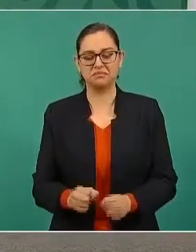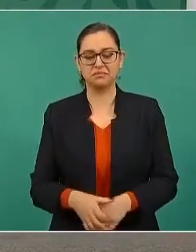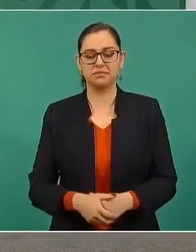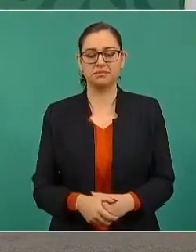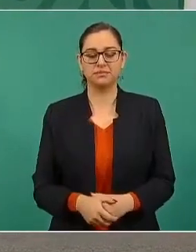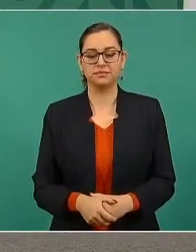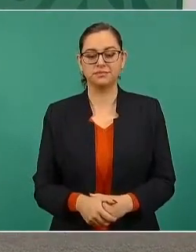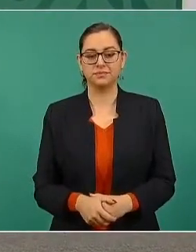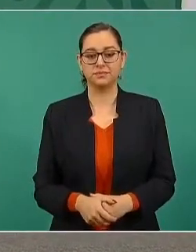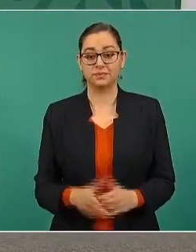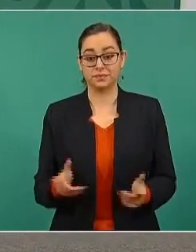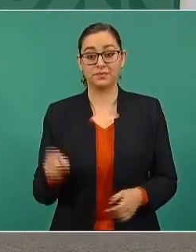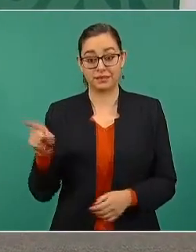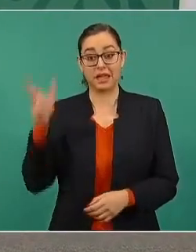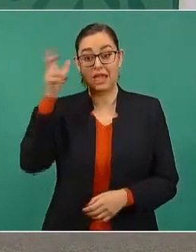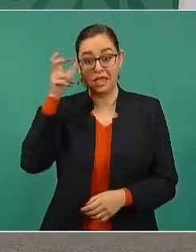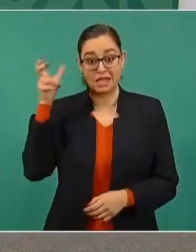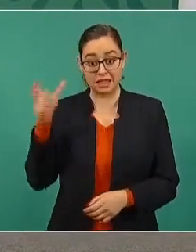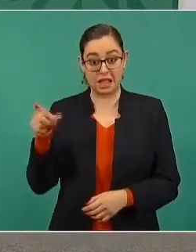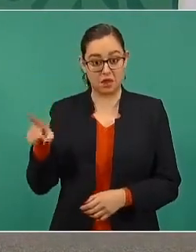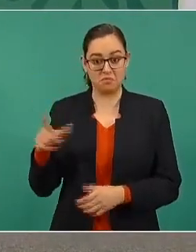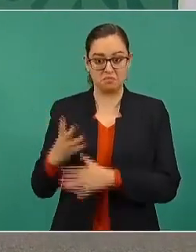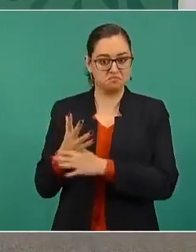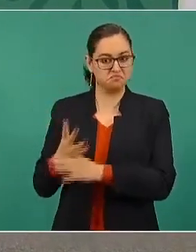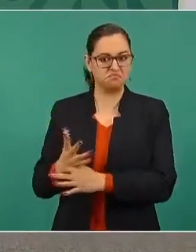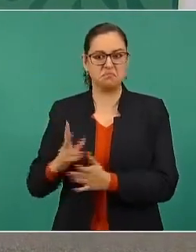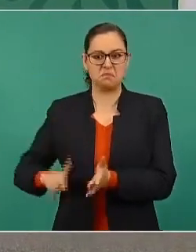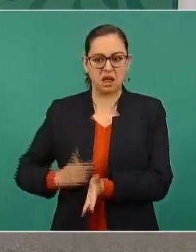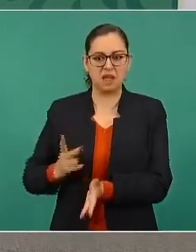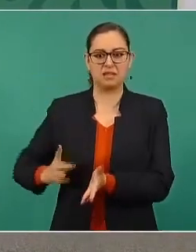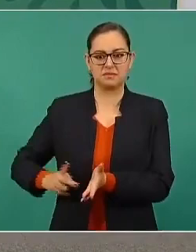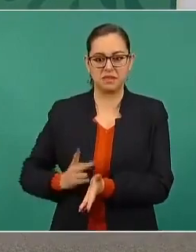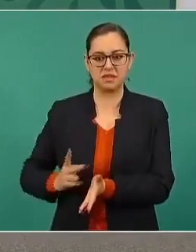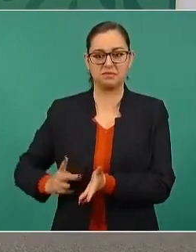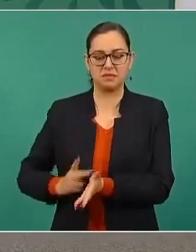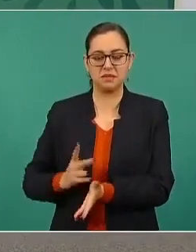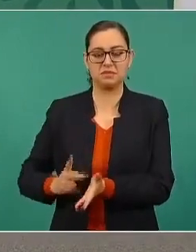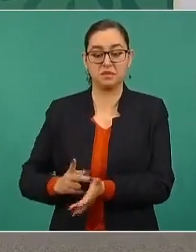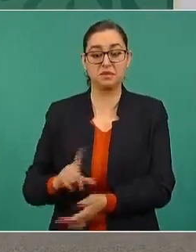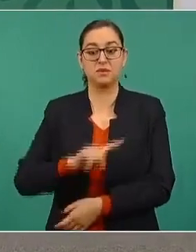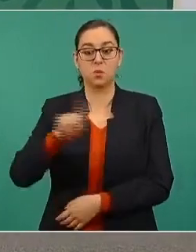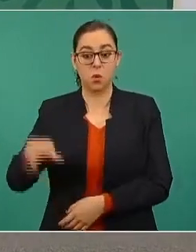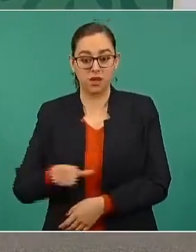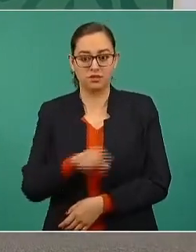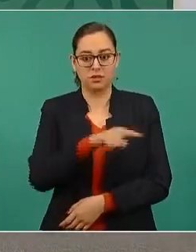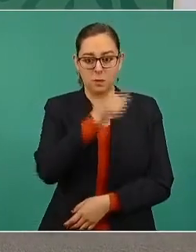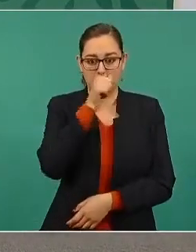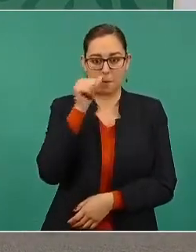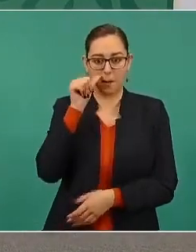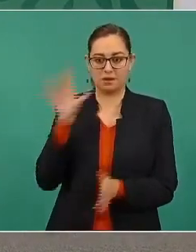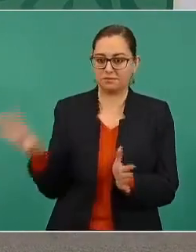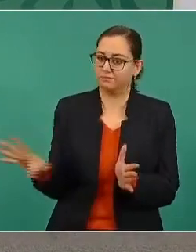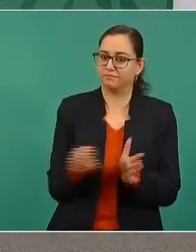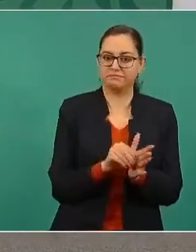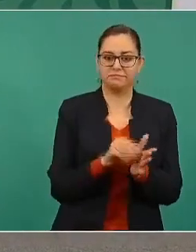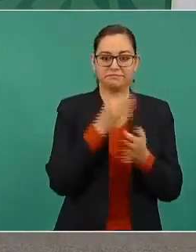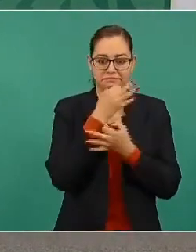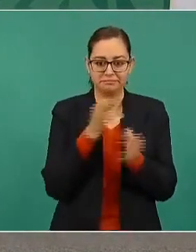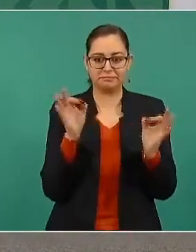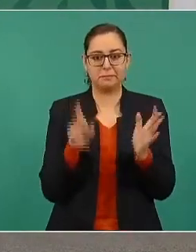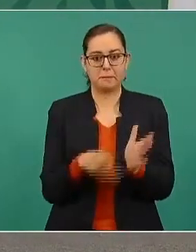Esa era una frase de Hidalgo que usaba mucho el presidente Juárez. Entonces, vamos hoy